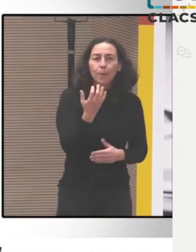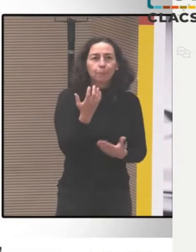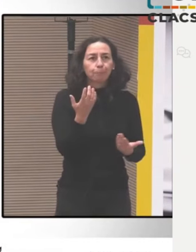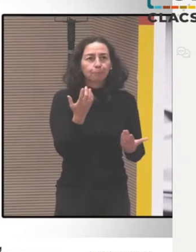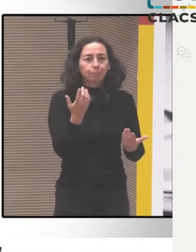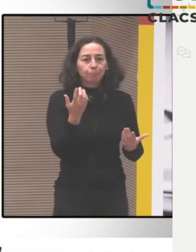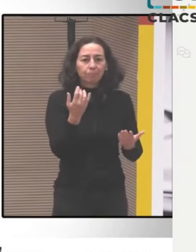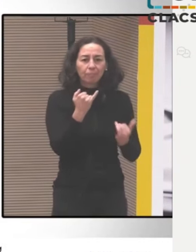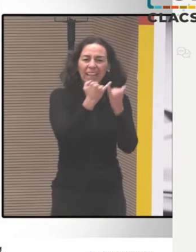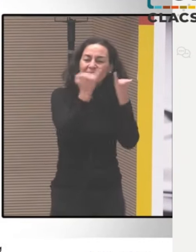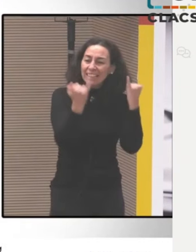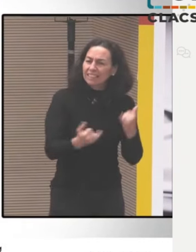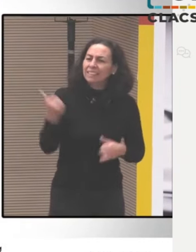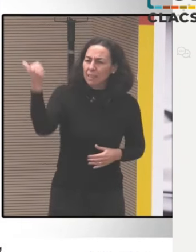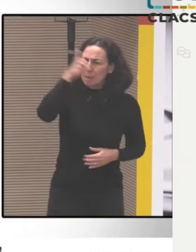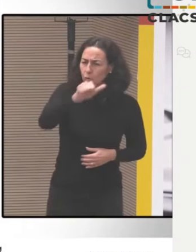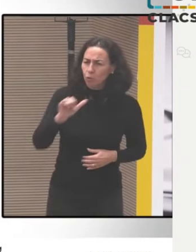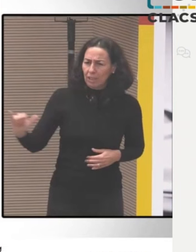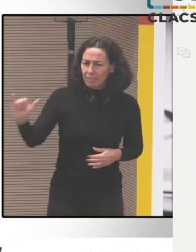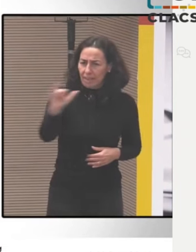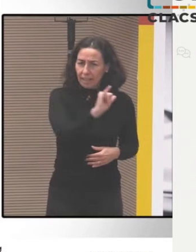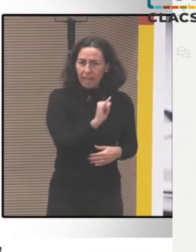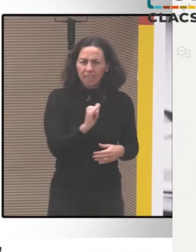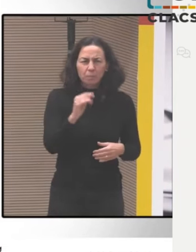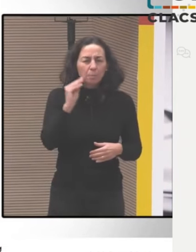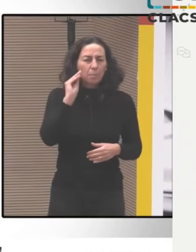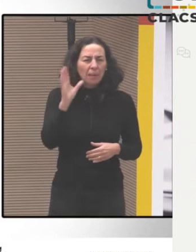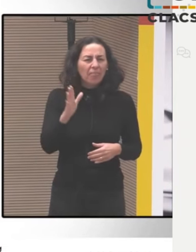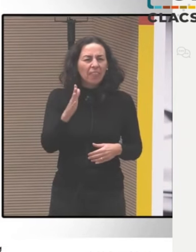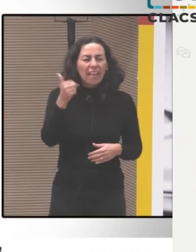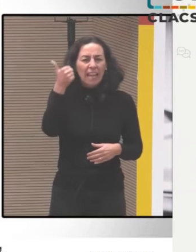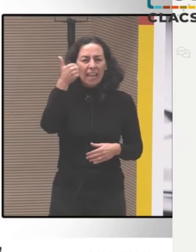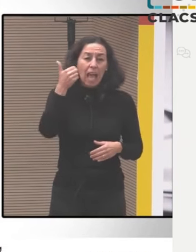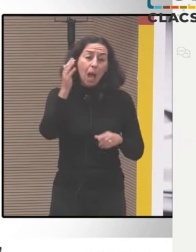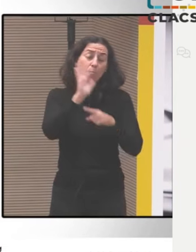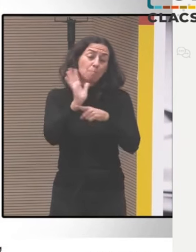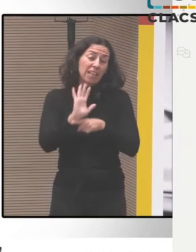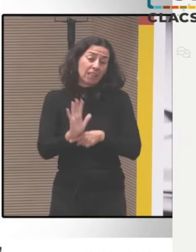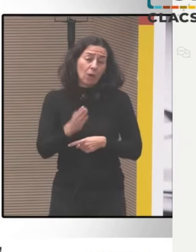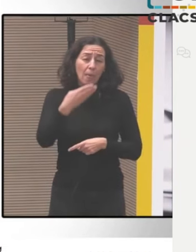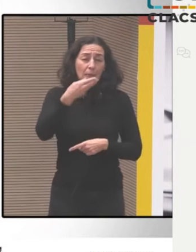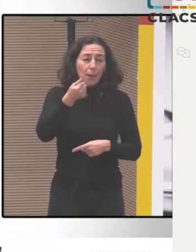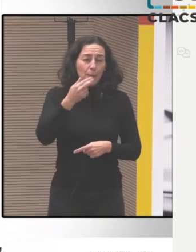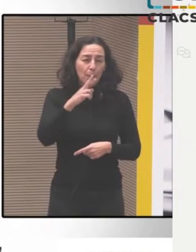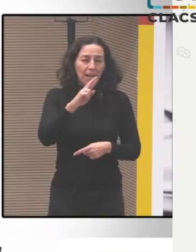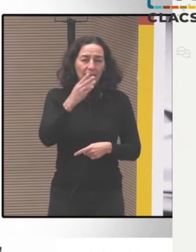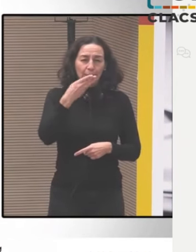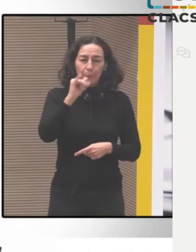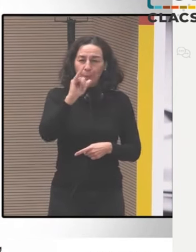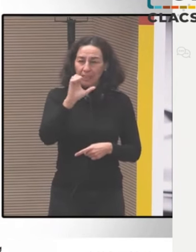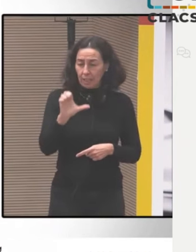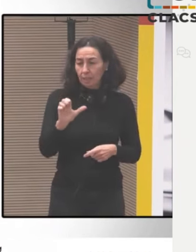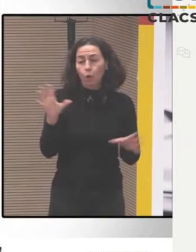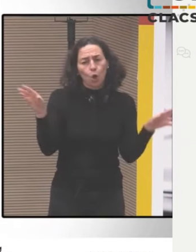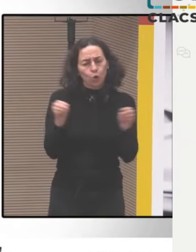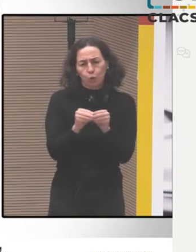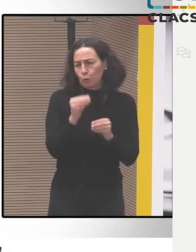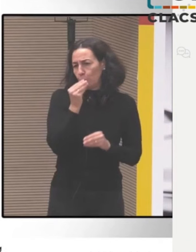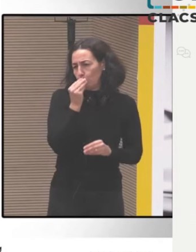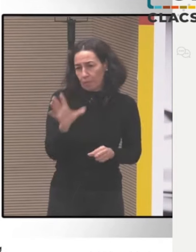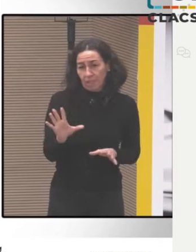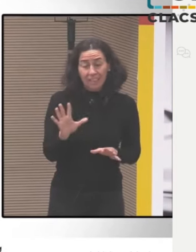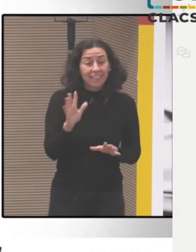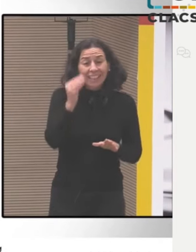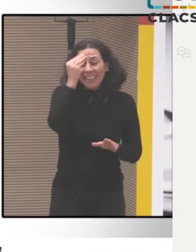de Guatemala, de México, pero también con el movimiento de mujeres indígenas de Brasil y que esa categoría